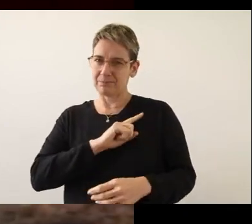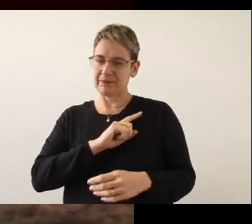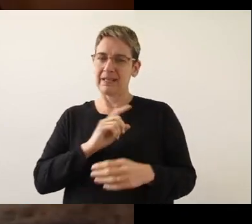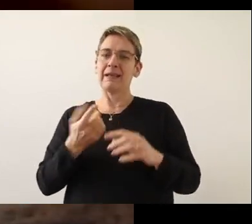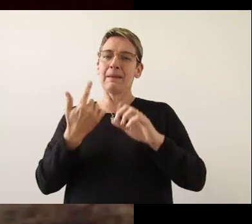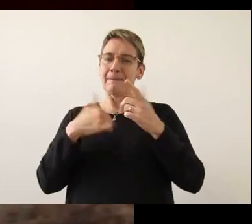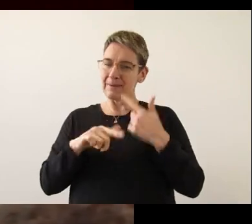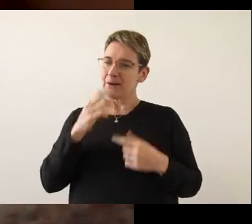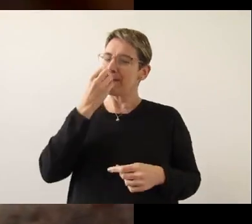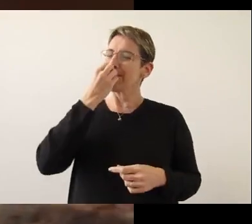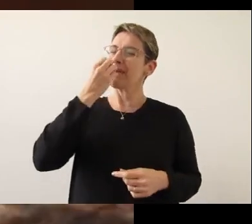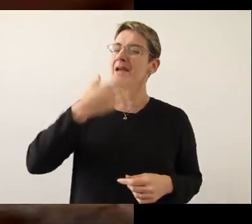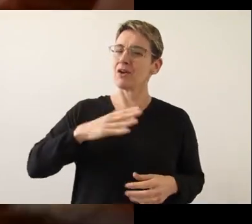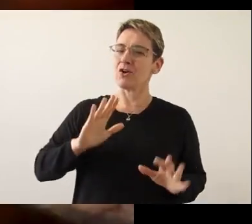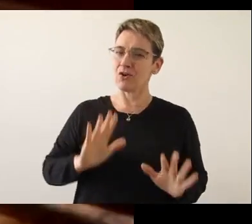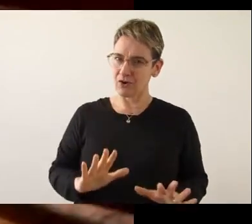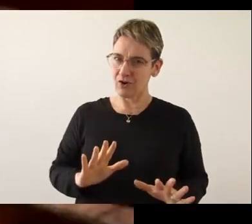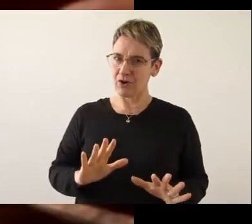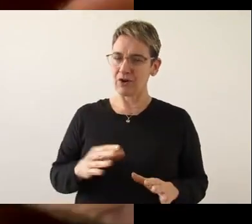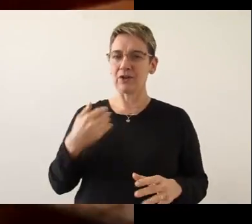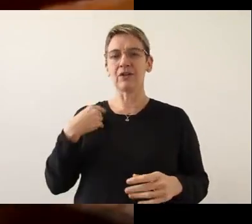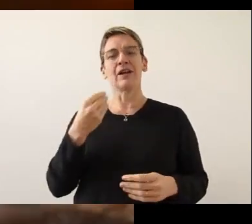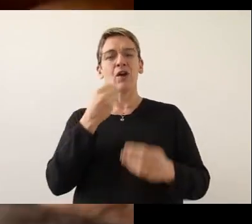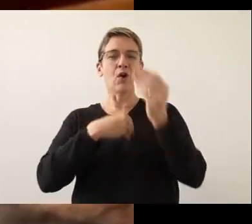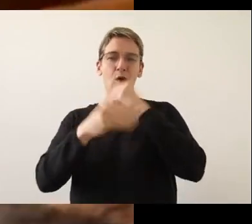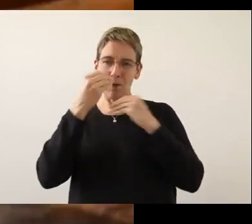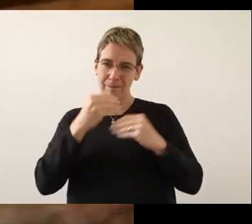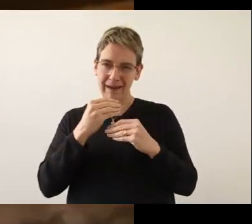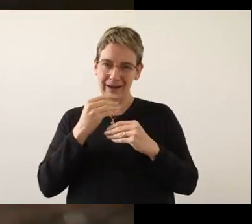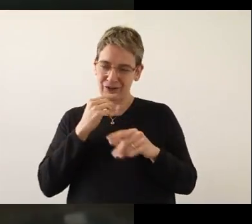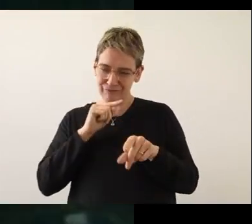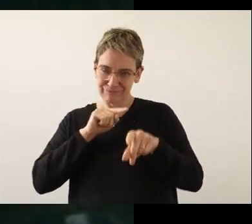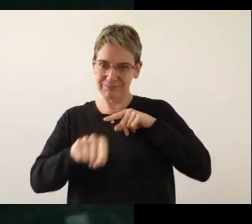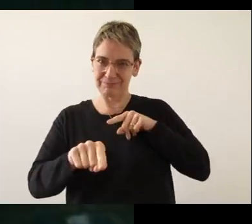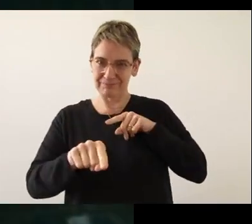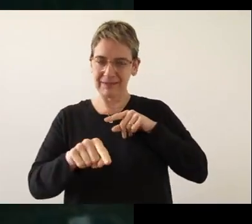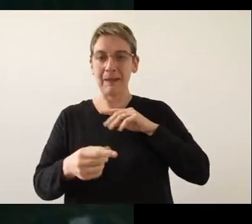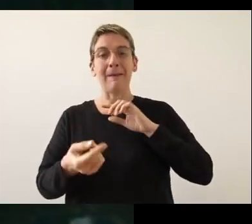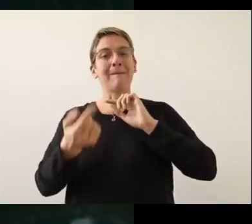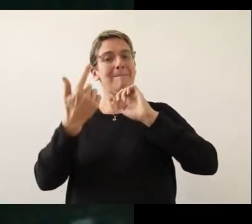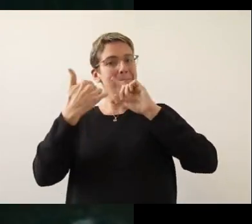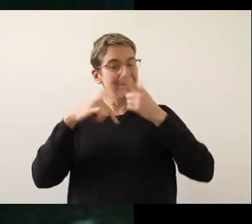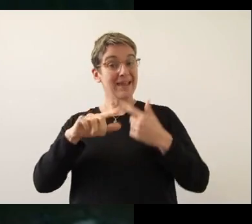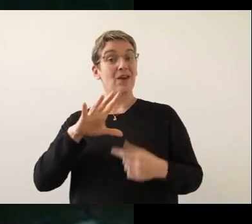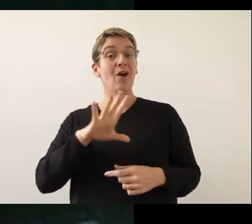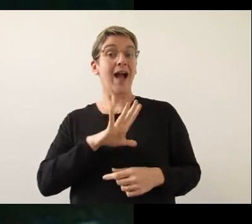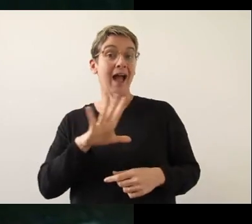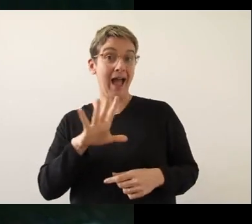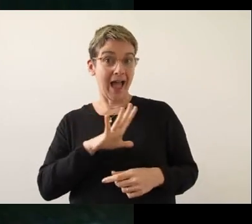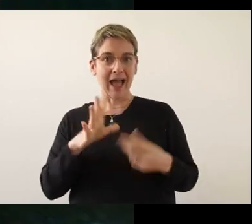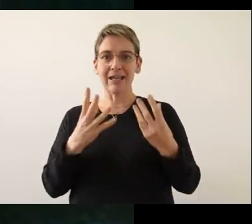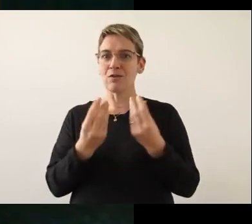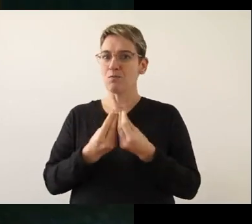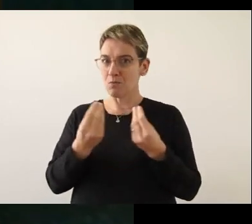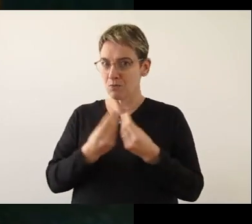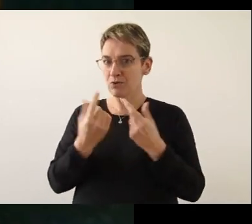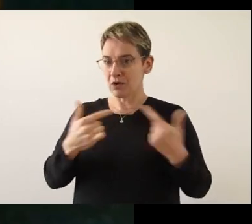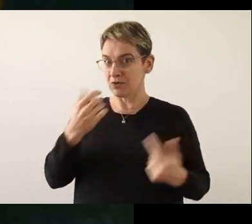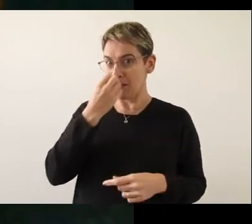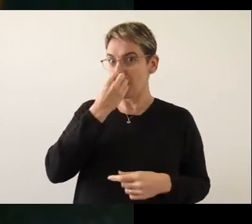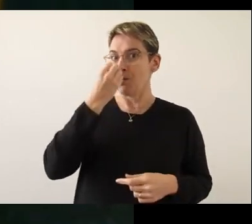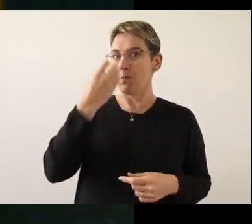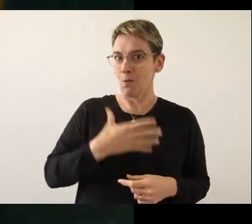recomendable consumirlos frescos. Aún así, existen muchas ventajas